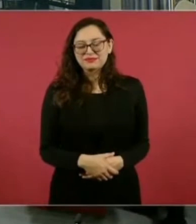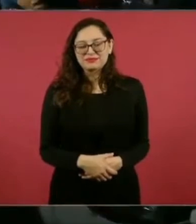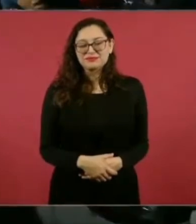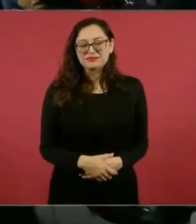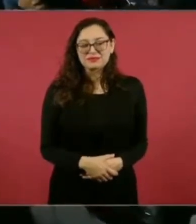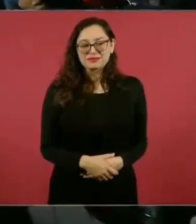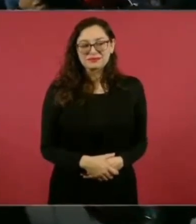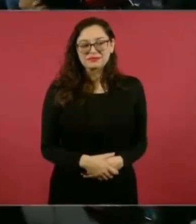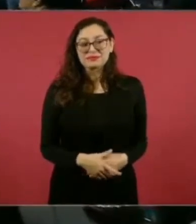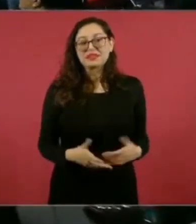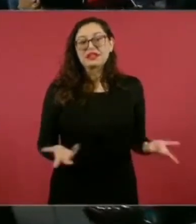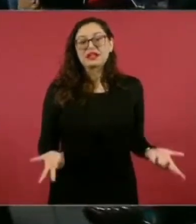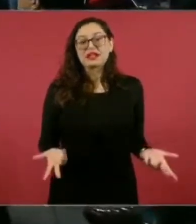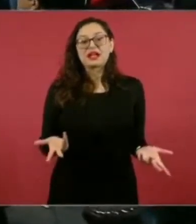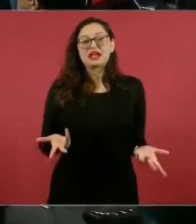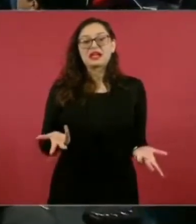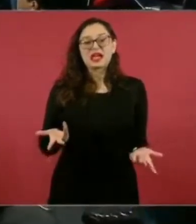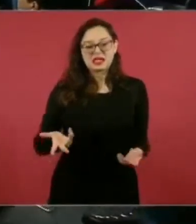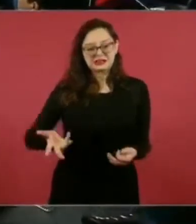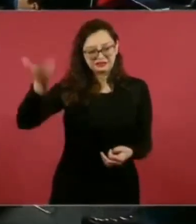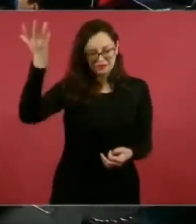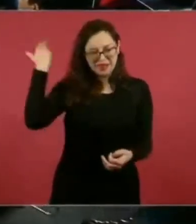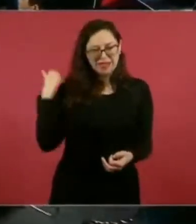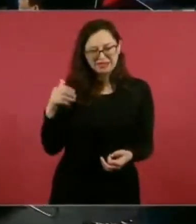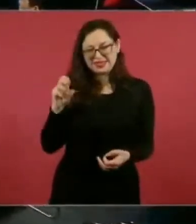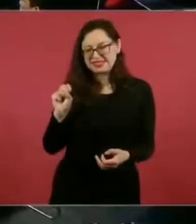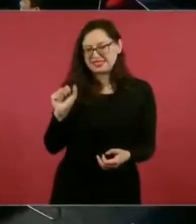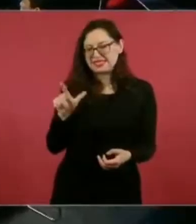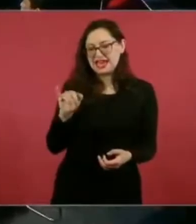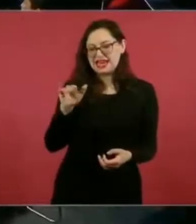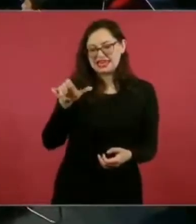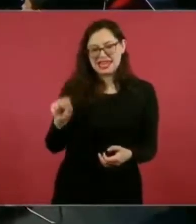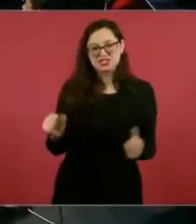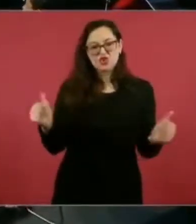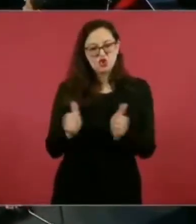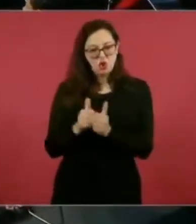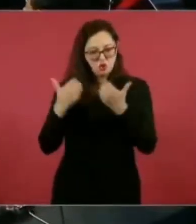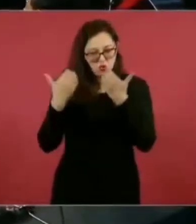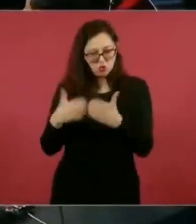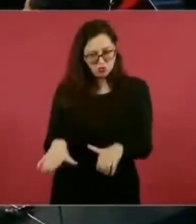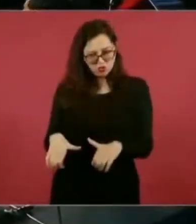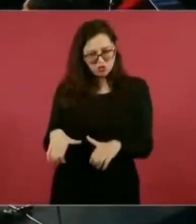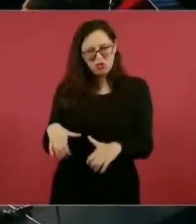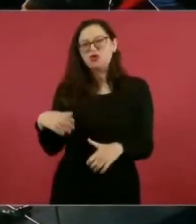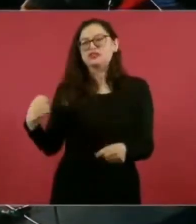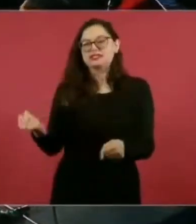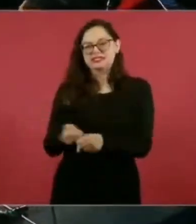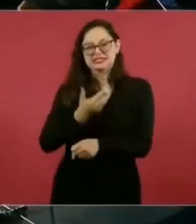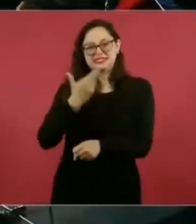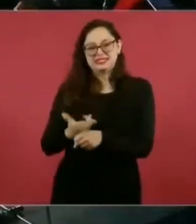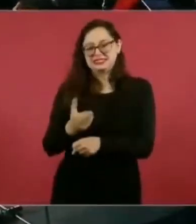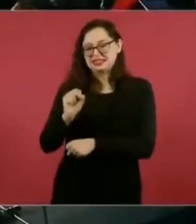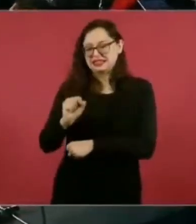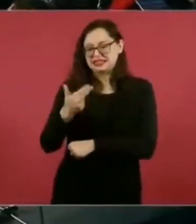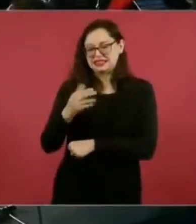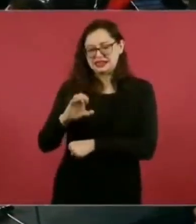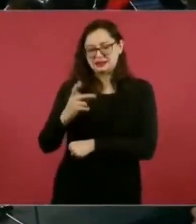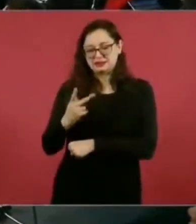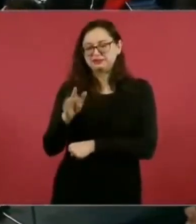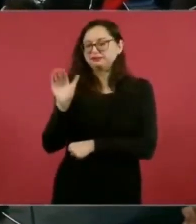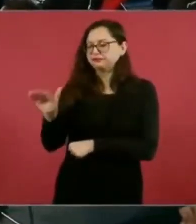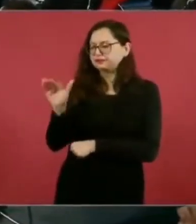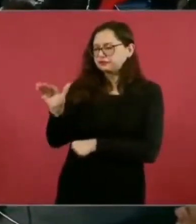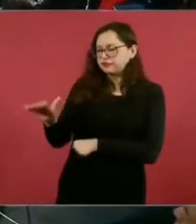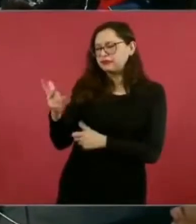concuño de Salinas que fue secretario de Hacienda y que cuando le preguntaron que se